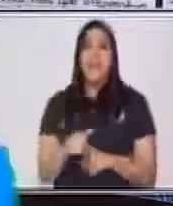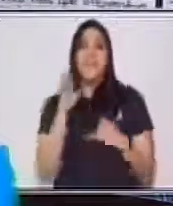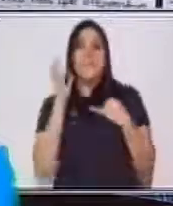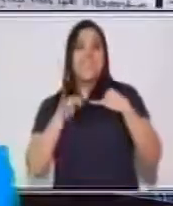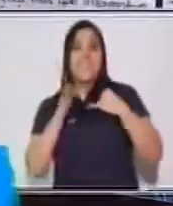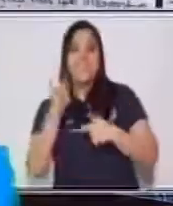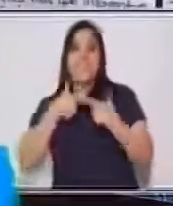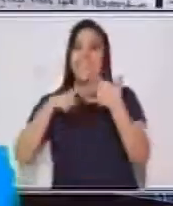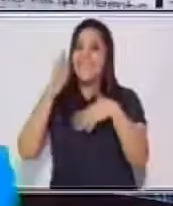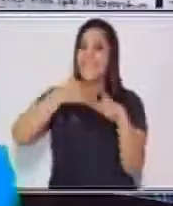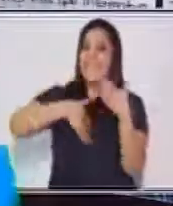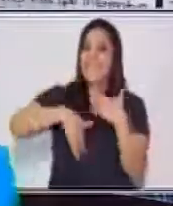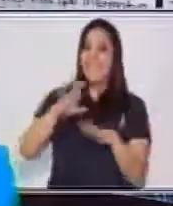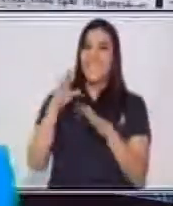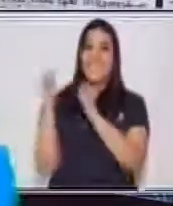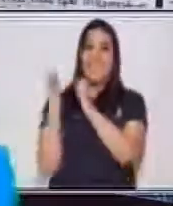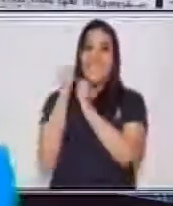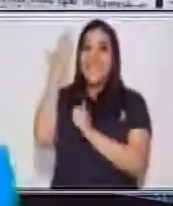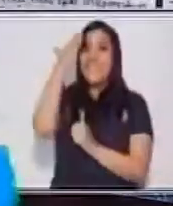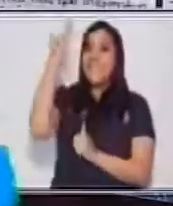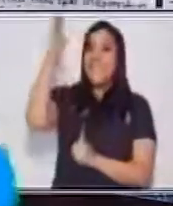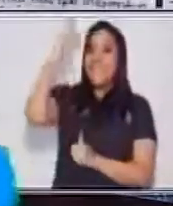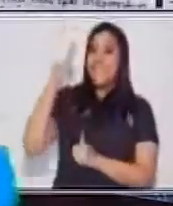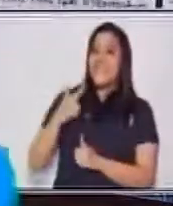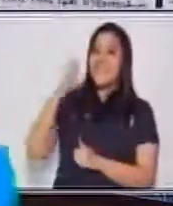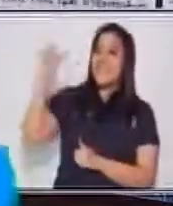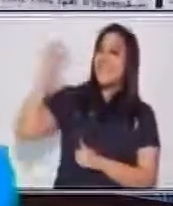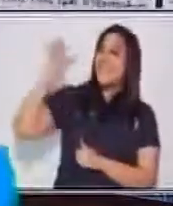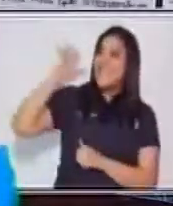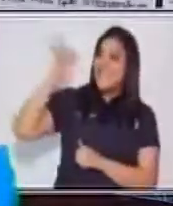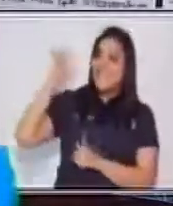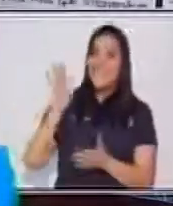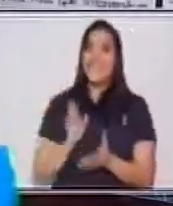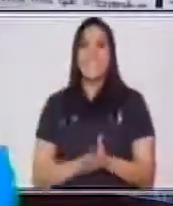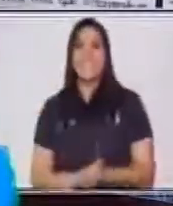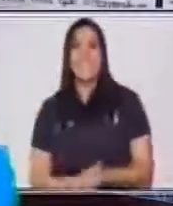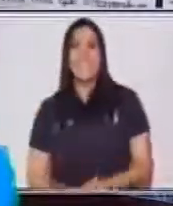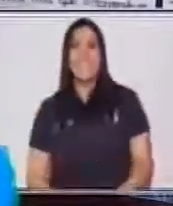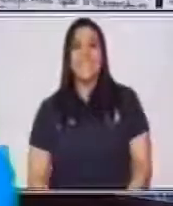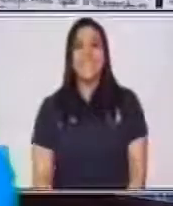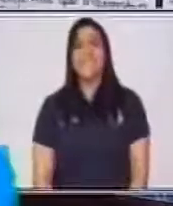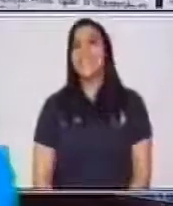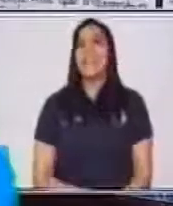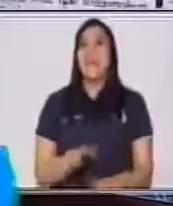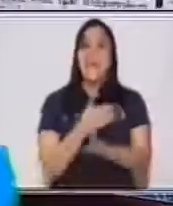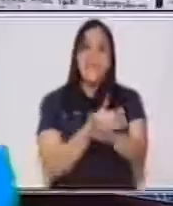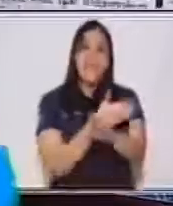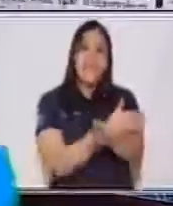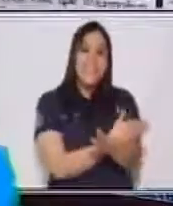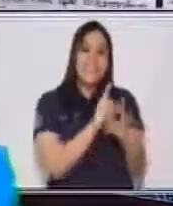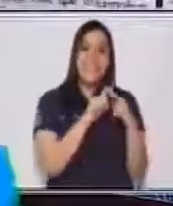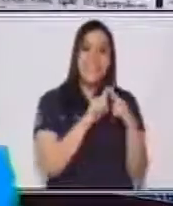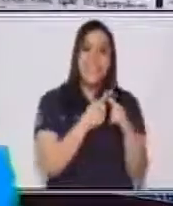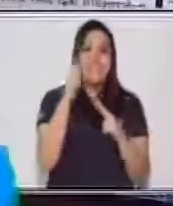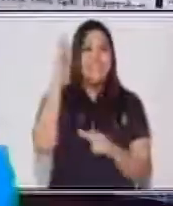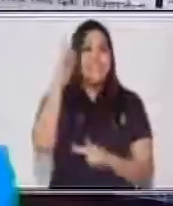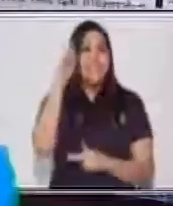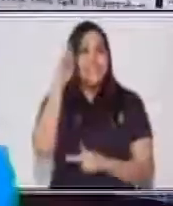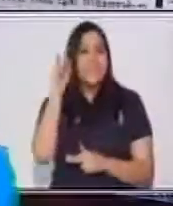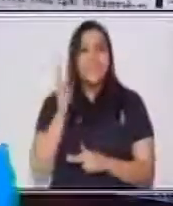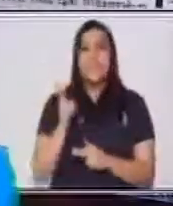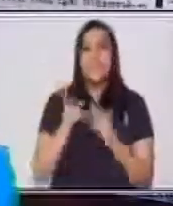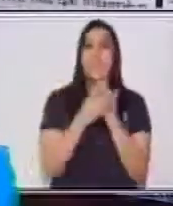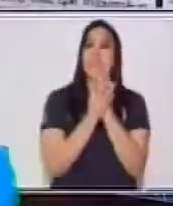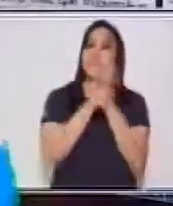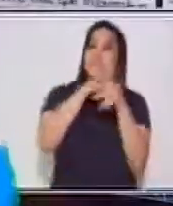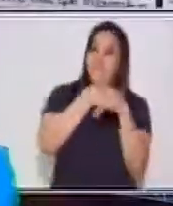interpretación de Lengua de Señas saludamos a Lourdes. Hola Lourdes. Antes de empezar, te recomiendo que laves tus